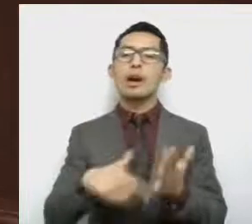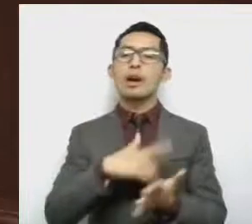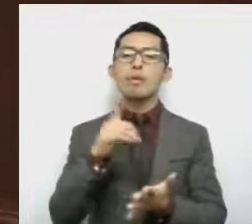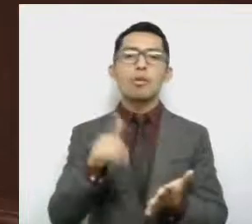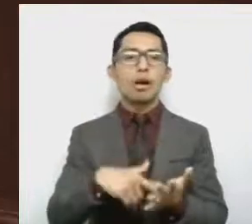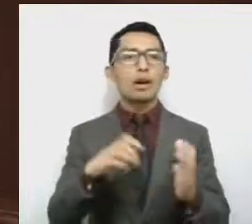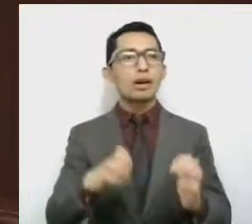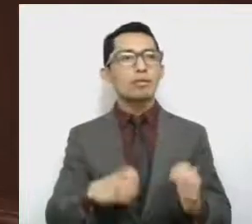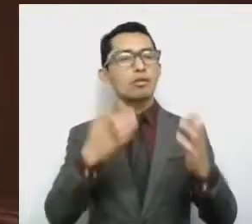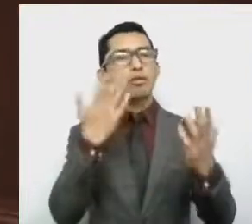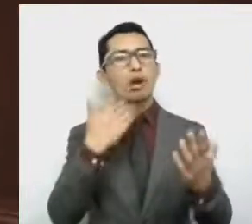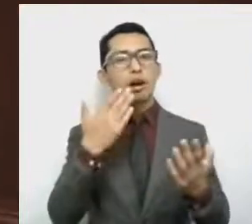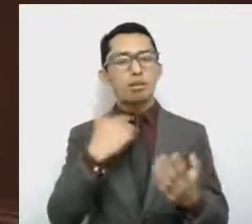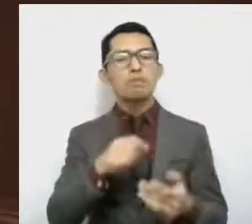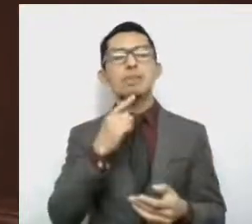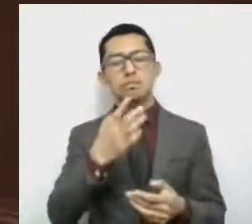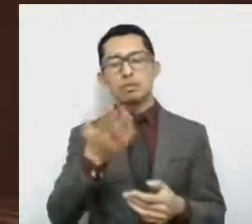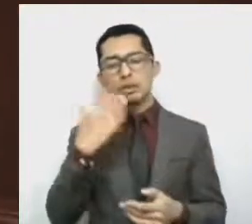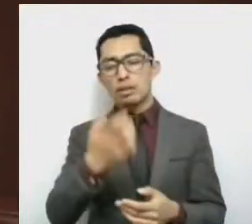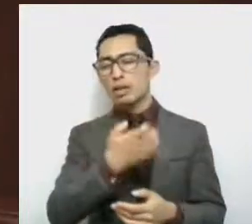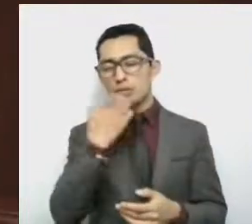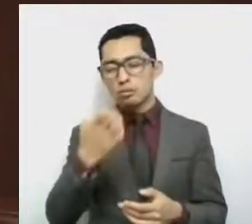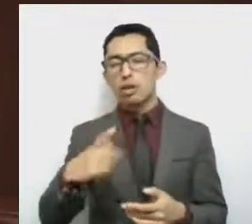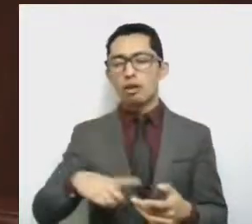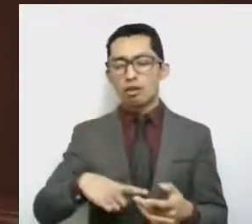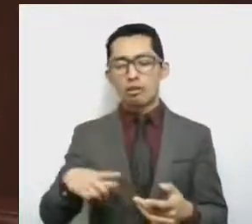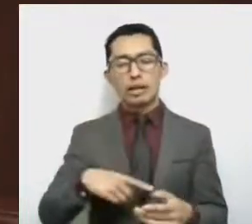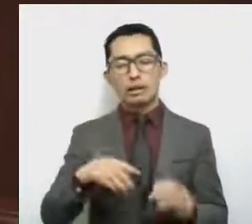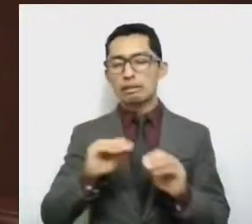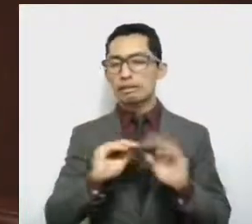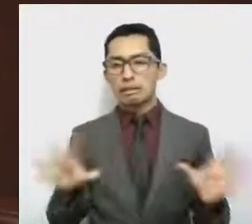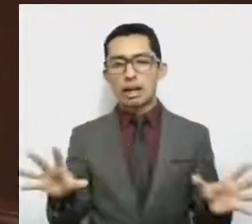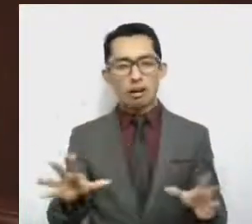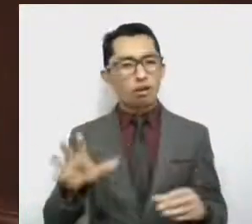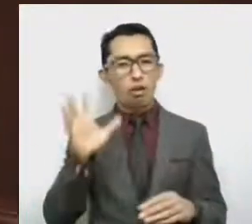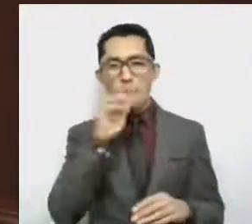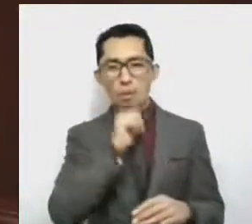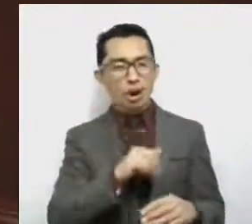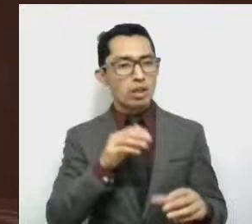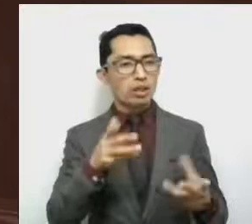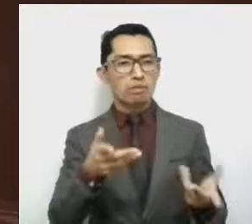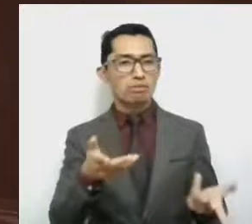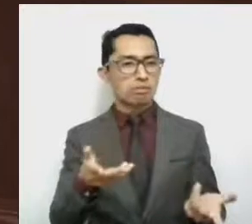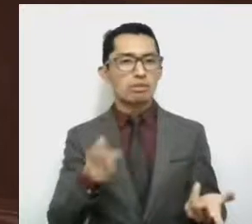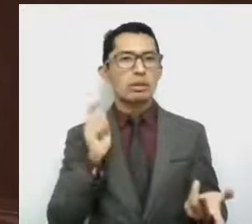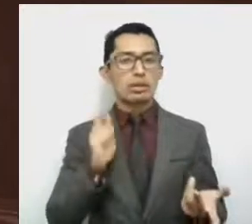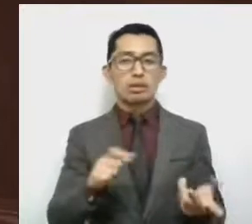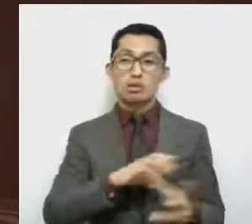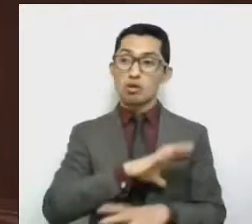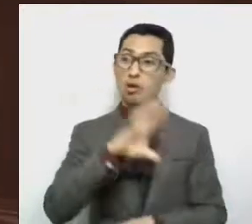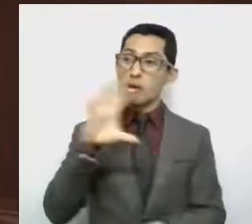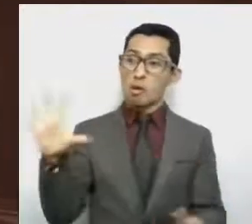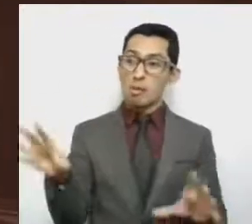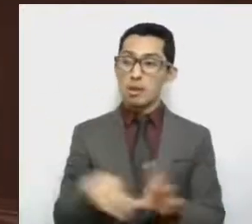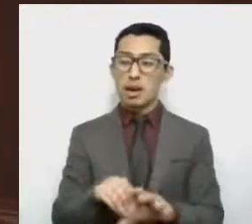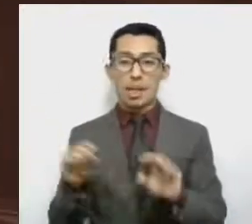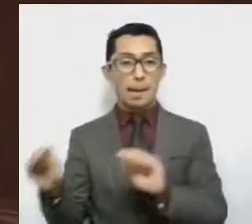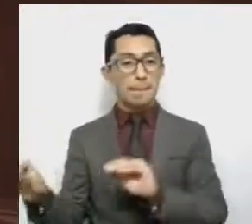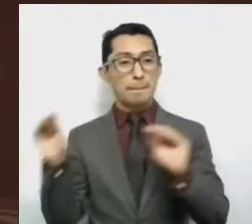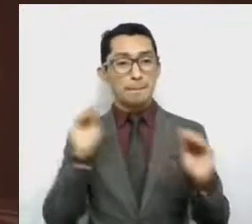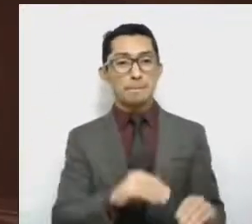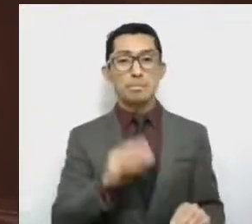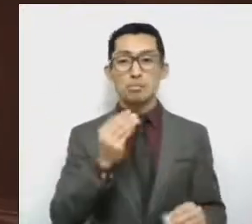caracteriza al sector público y es claro que no se tiene la capacidad para recibir a miles de